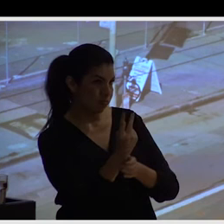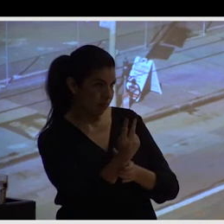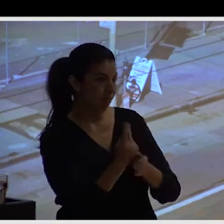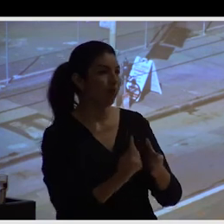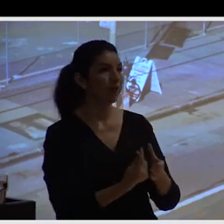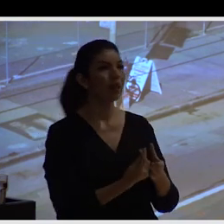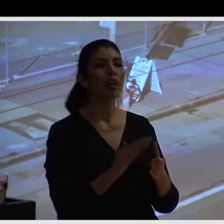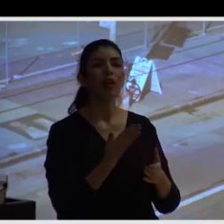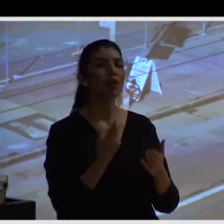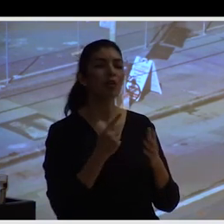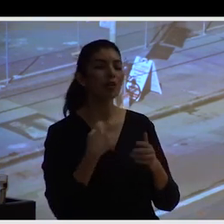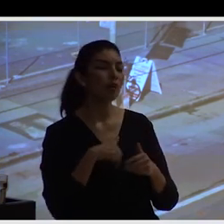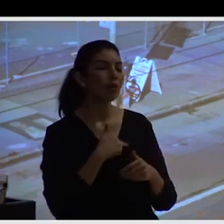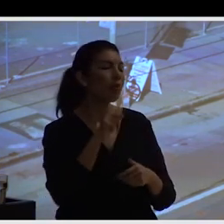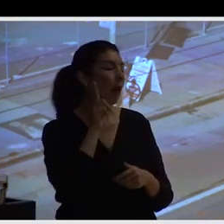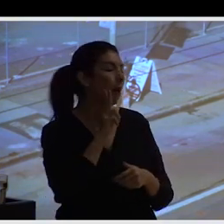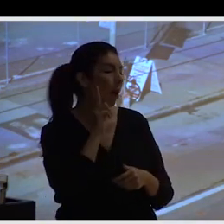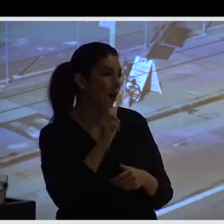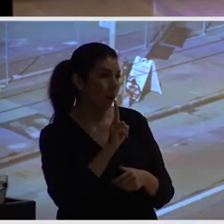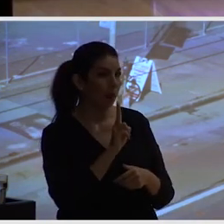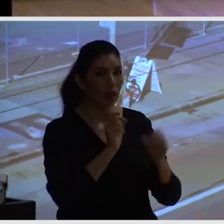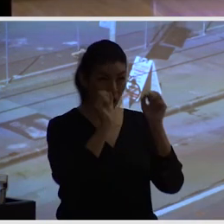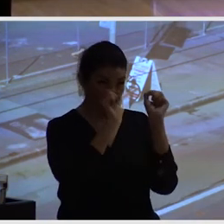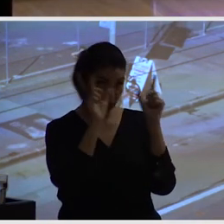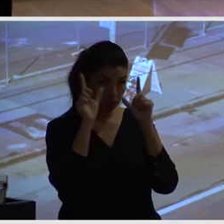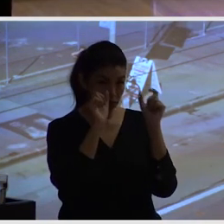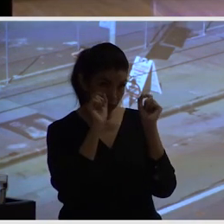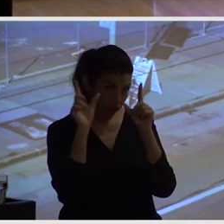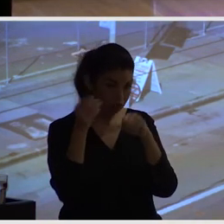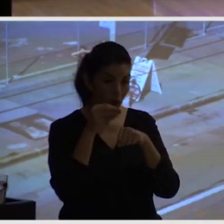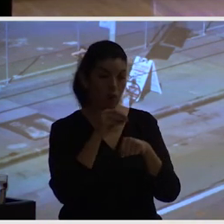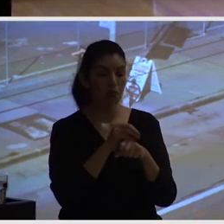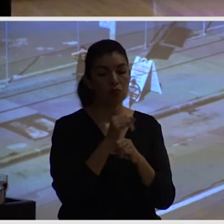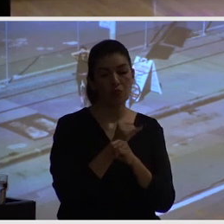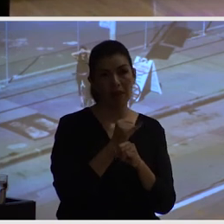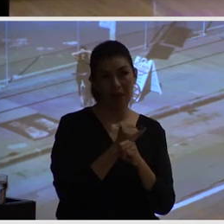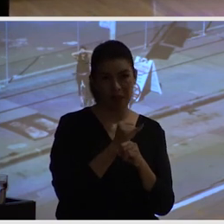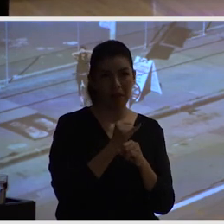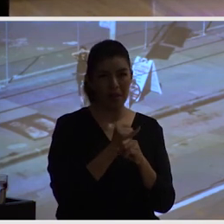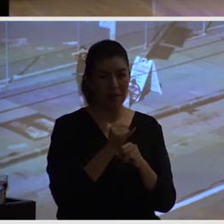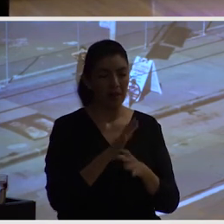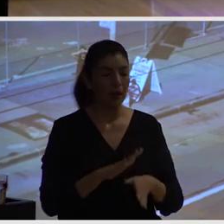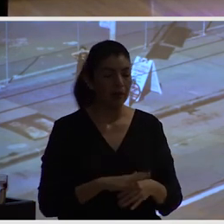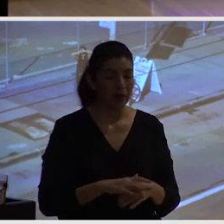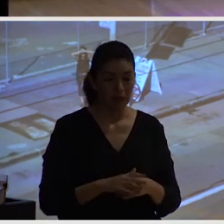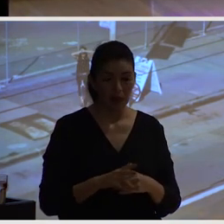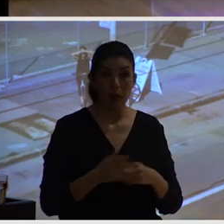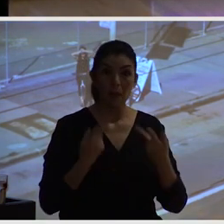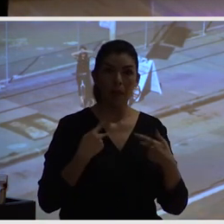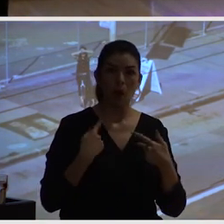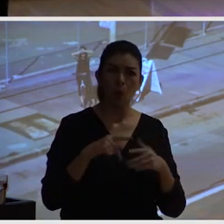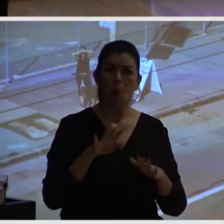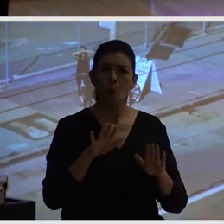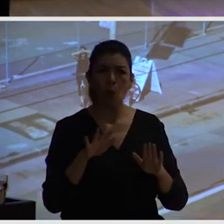proyecto y a partir de esto se convirtió esto se convirtió en el comienzo de un movimiento llamado